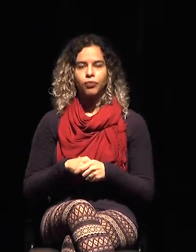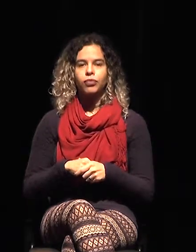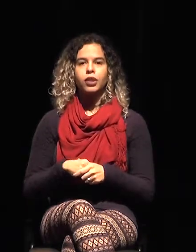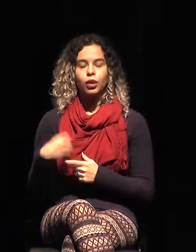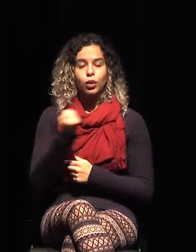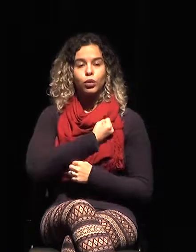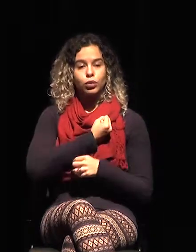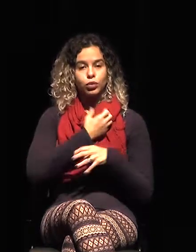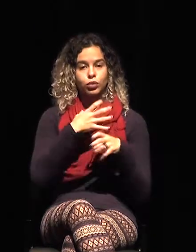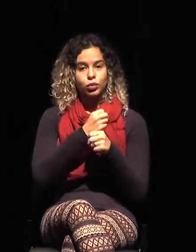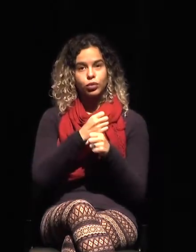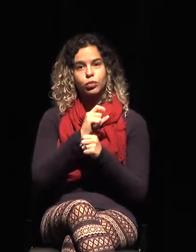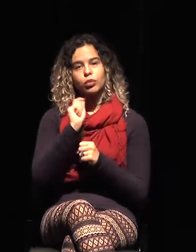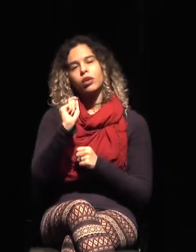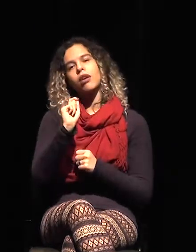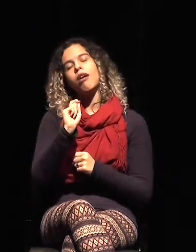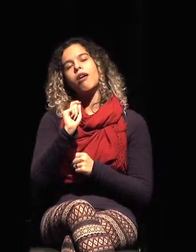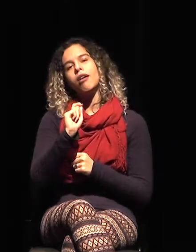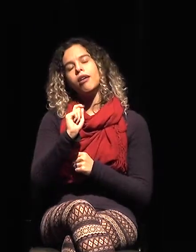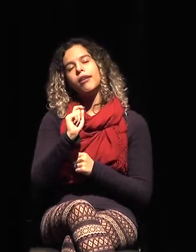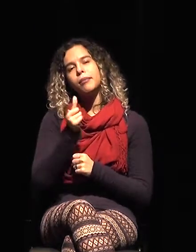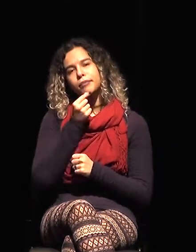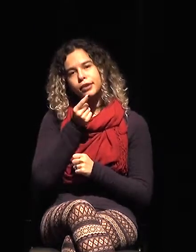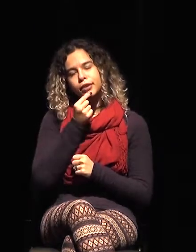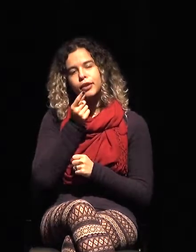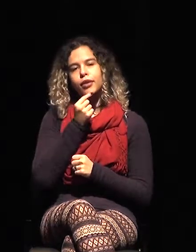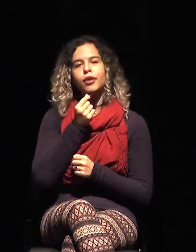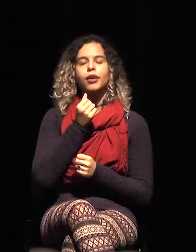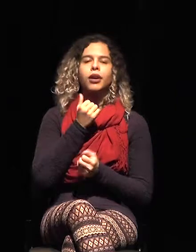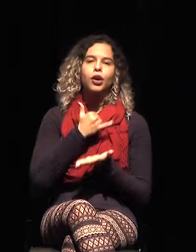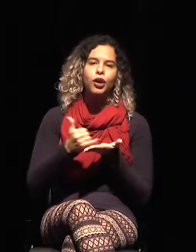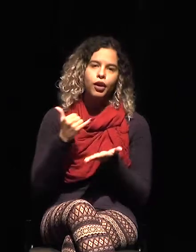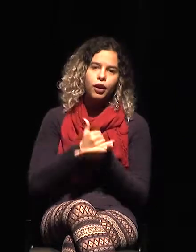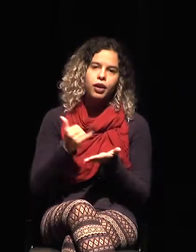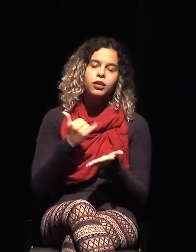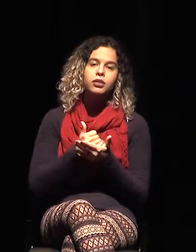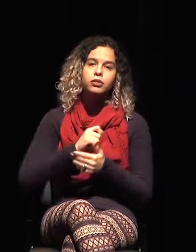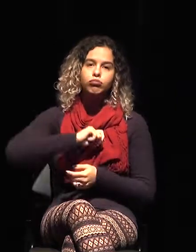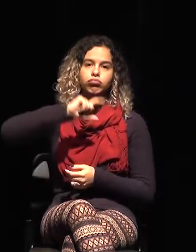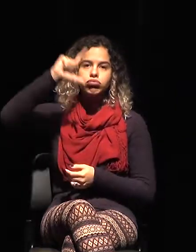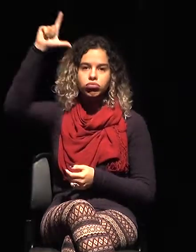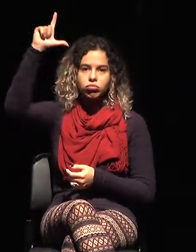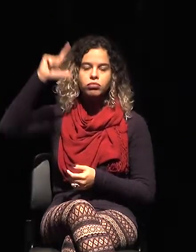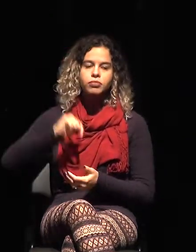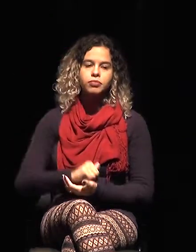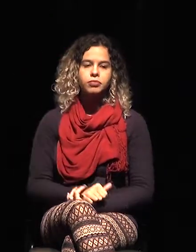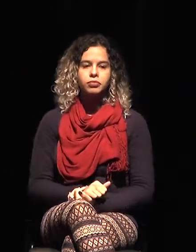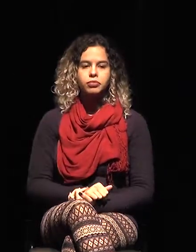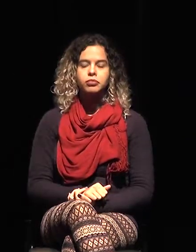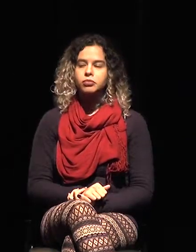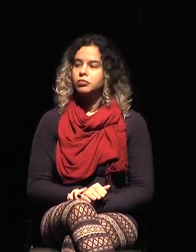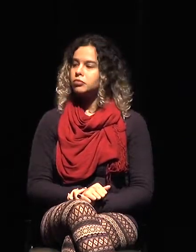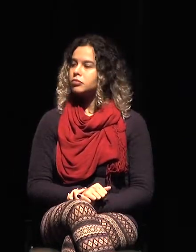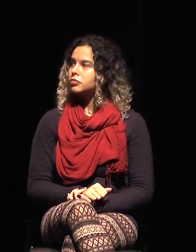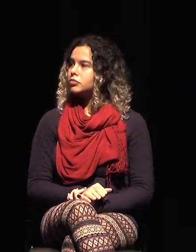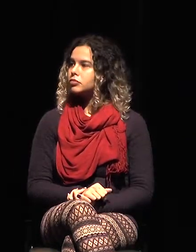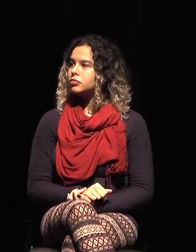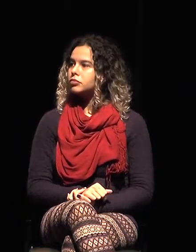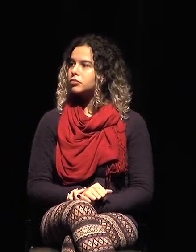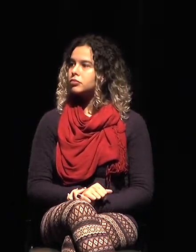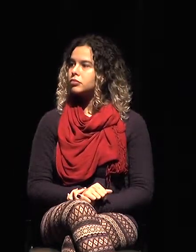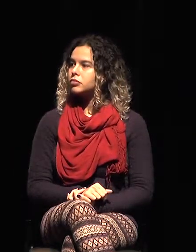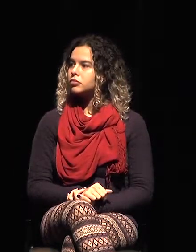la cocaína, la marihuana, también que va siempre en aumento desde el año pasado, crack y